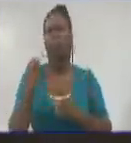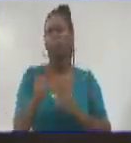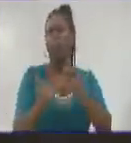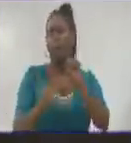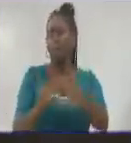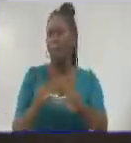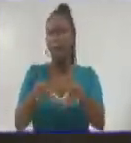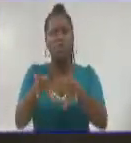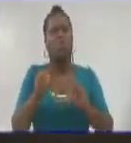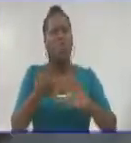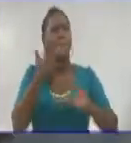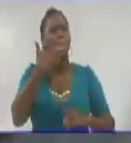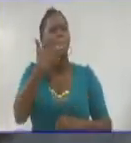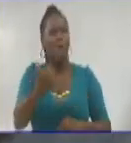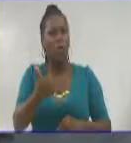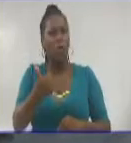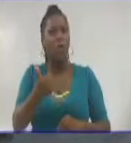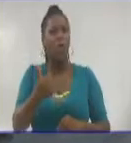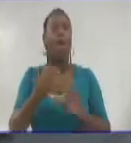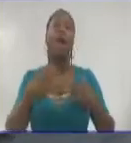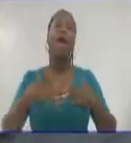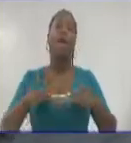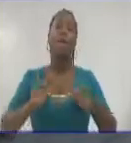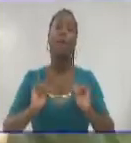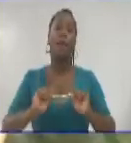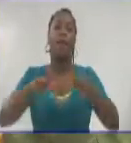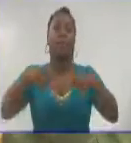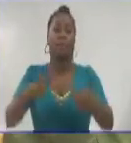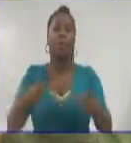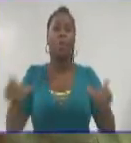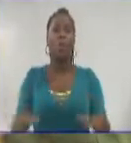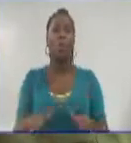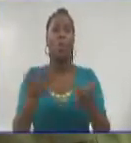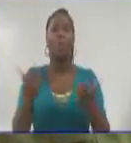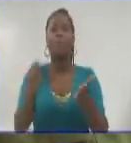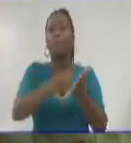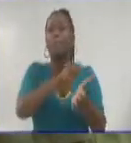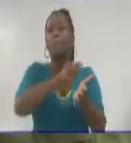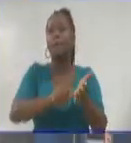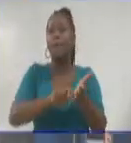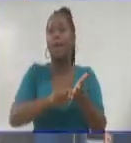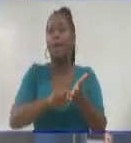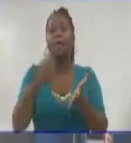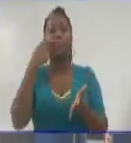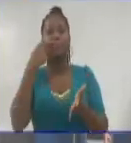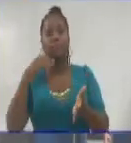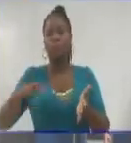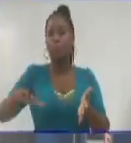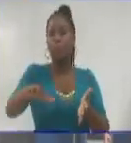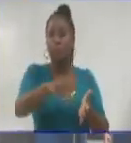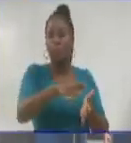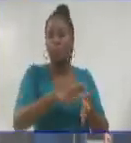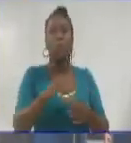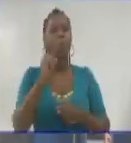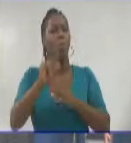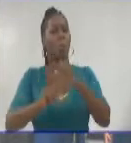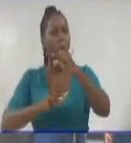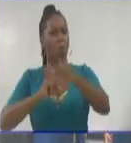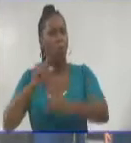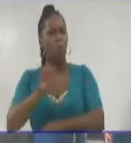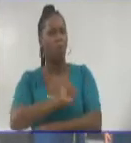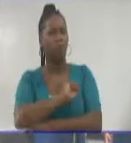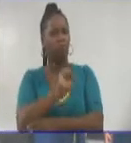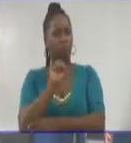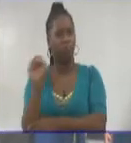fiabilidad en la contienda que viene y esperemos nosotros poder concretar el cumplimiento del plan. Ya que como hemos visto hasta ahora, es lograble. Las cifras que